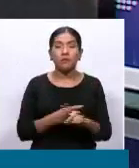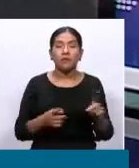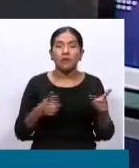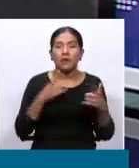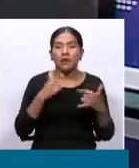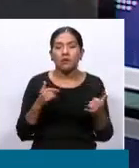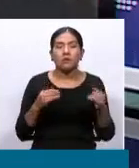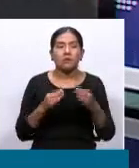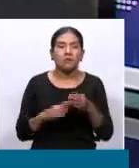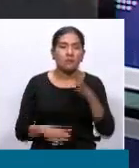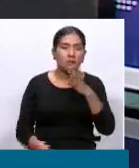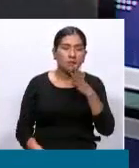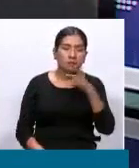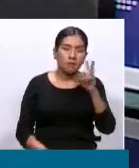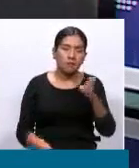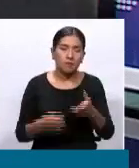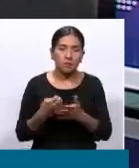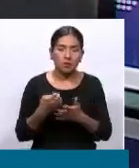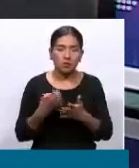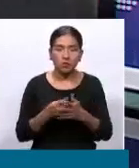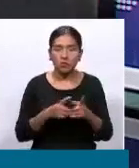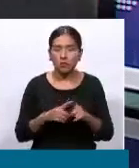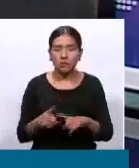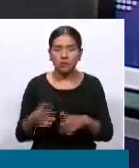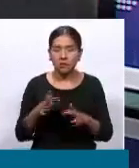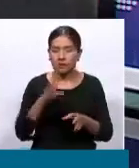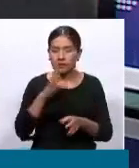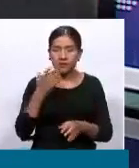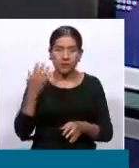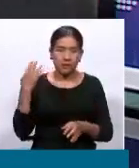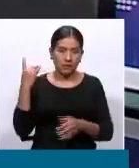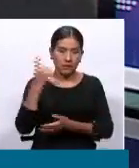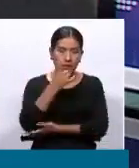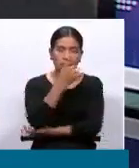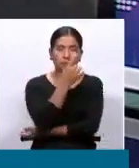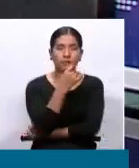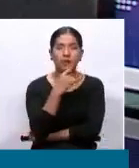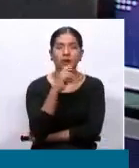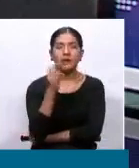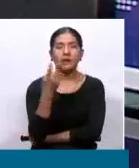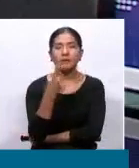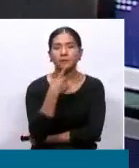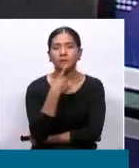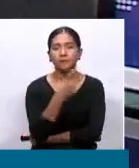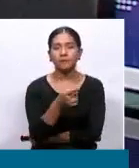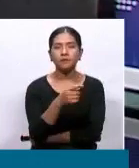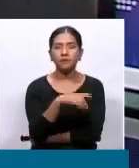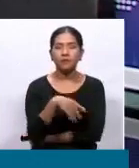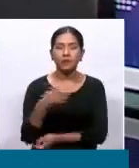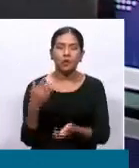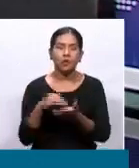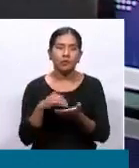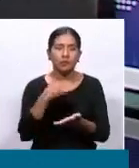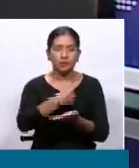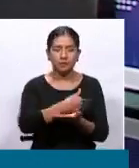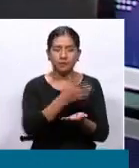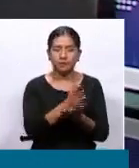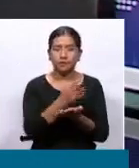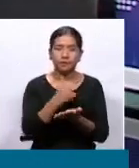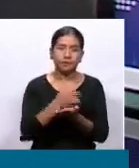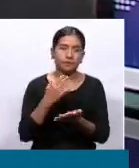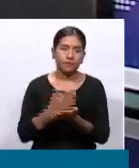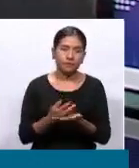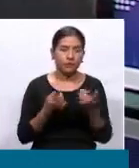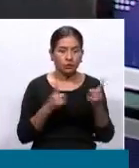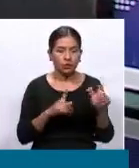hay un elemento aquí económico que se ha estado manejando estos días, Juan José, que es la redistribución a partir